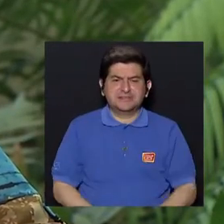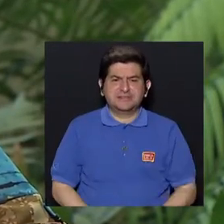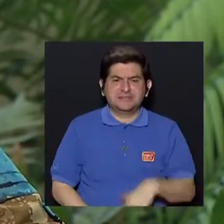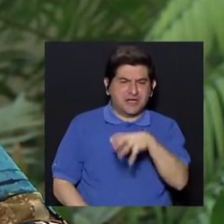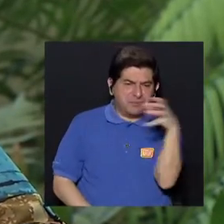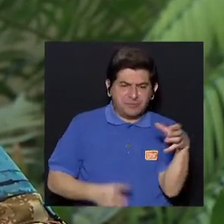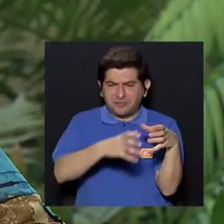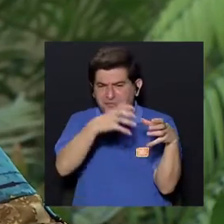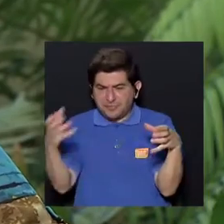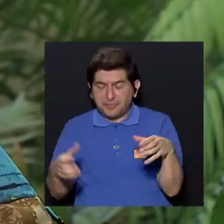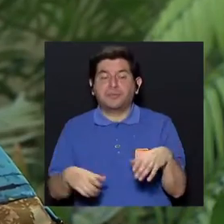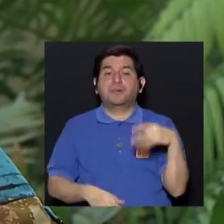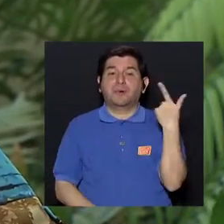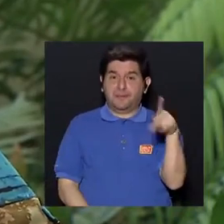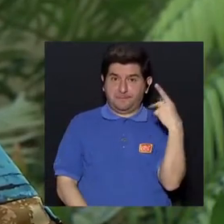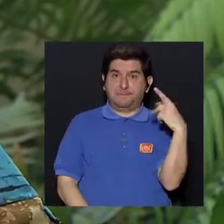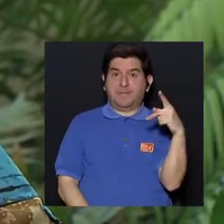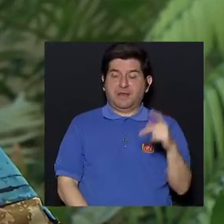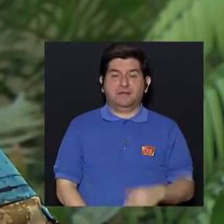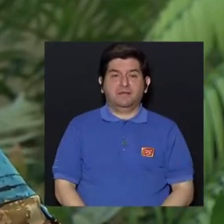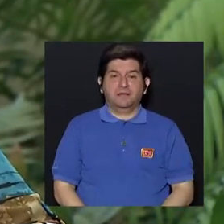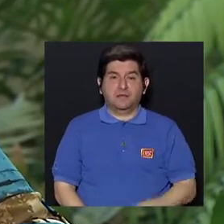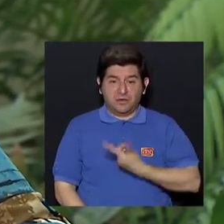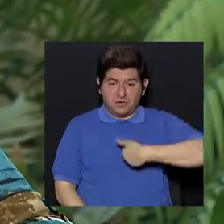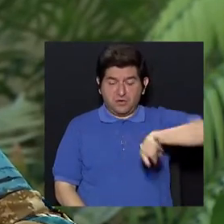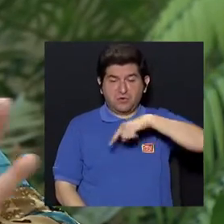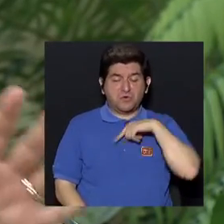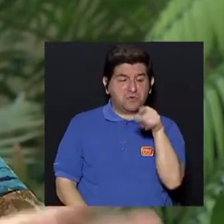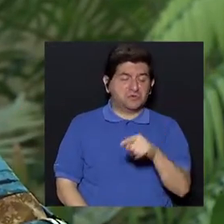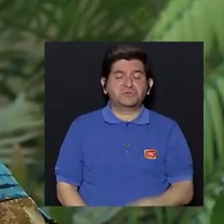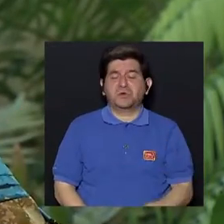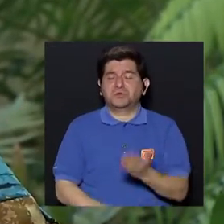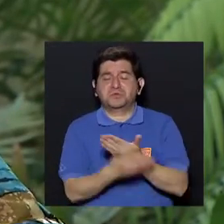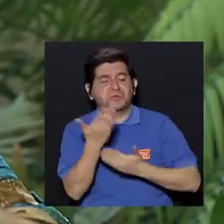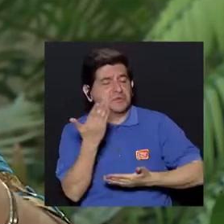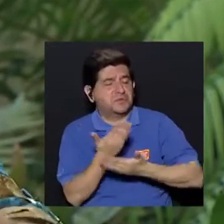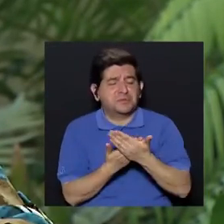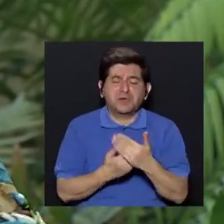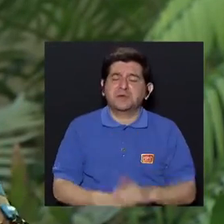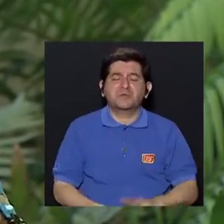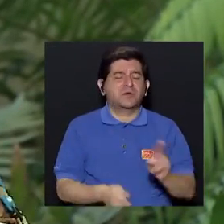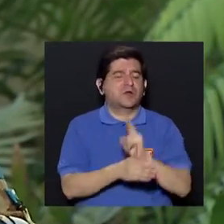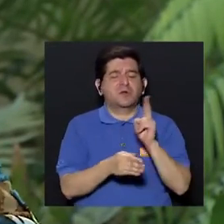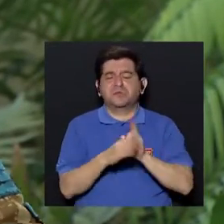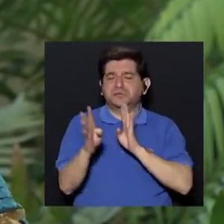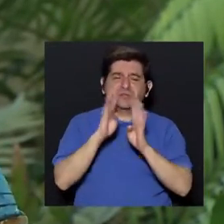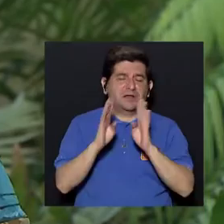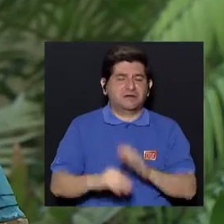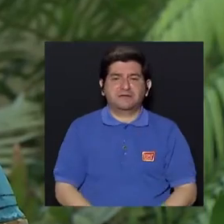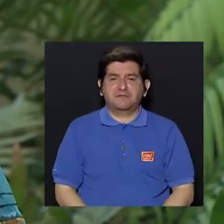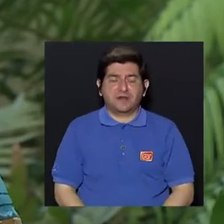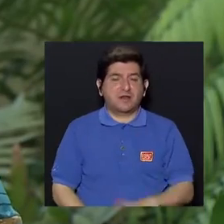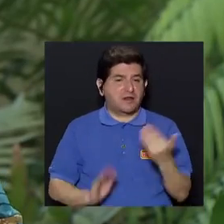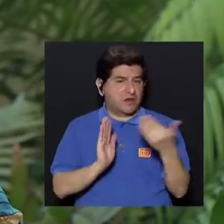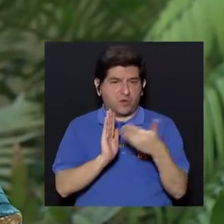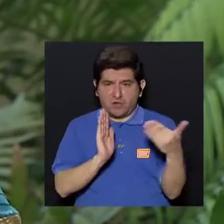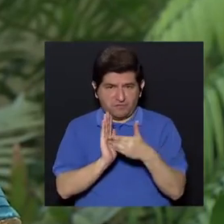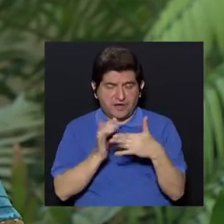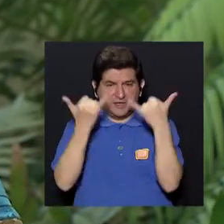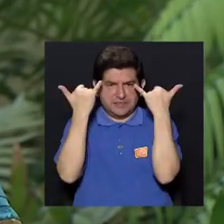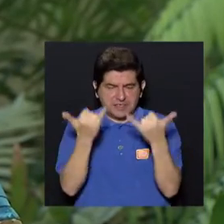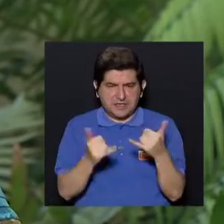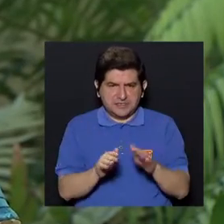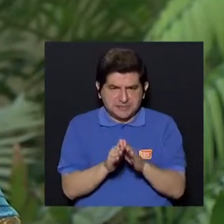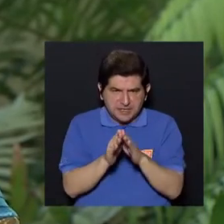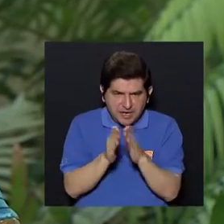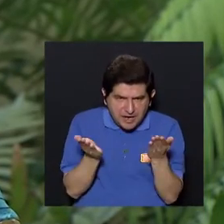desarma puede constituirse en peligroso. De nuevo, así nosotros lo andamos, lo manipulamos, hablamos, lo usamos y no nos afecta en lo absoluto. Una vez